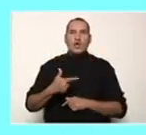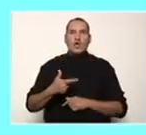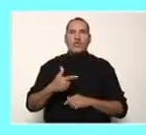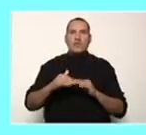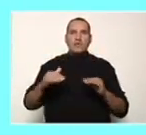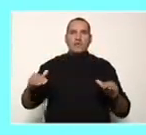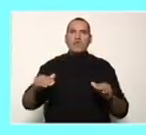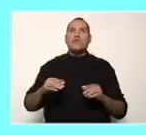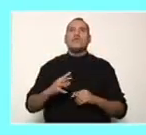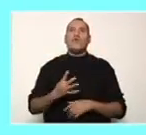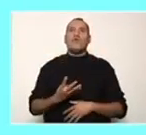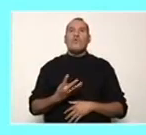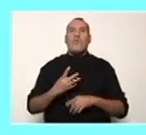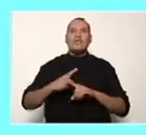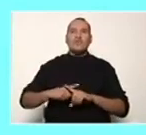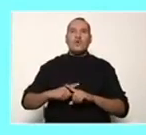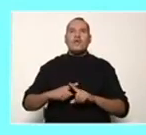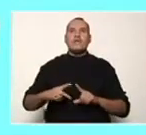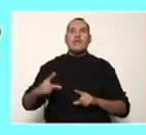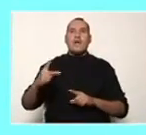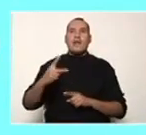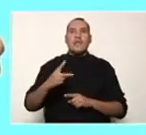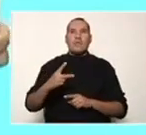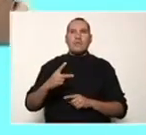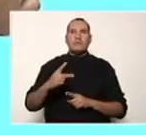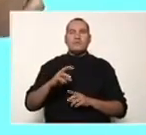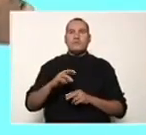factor común que es 4X a la 2.